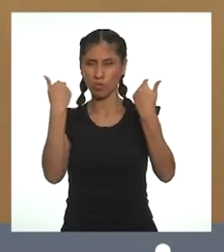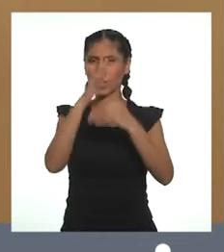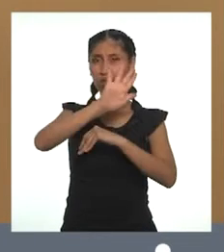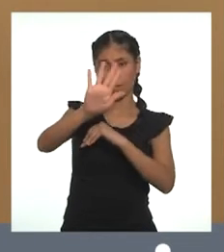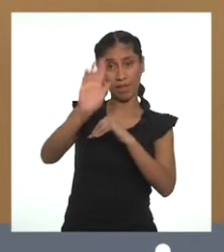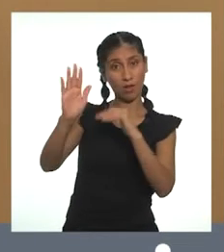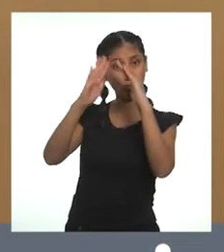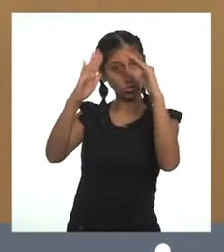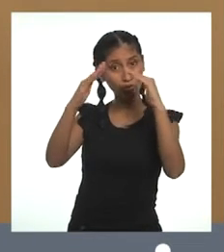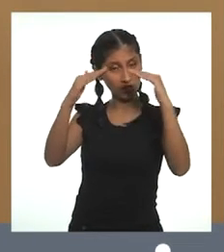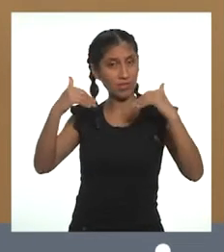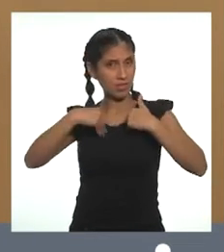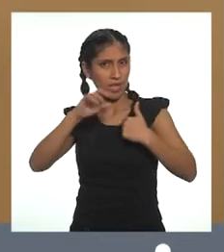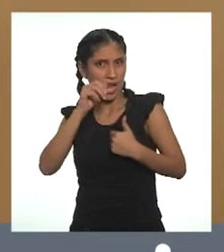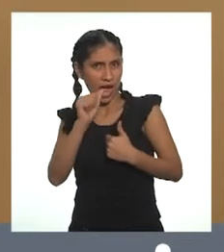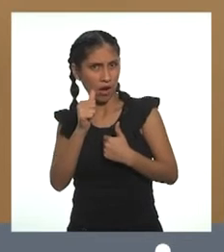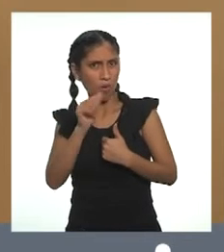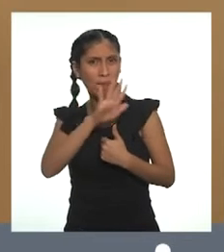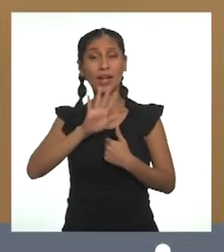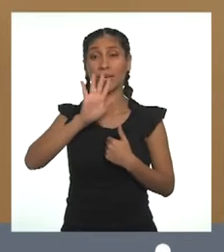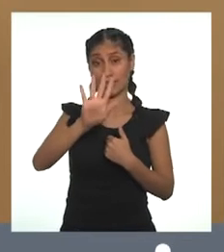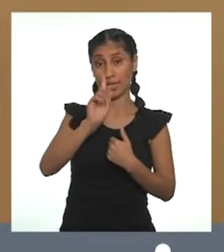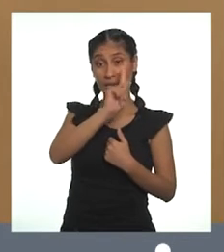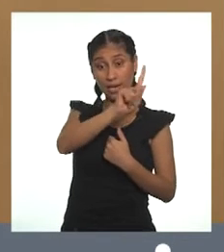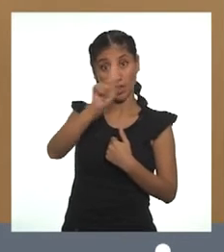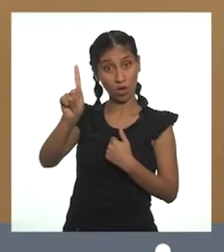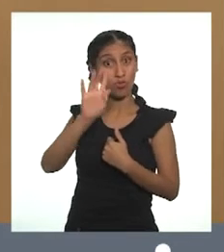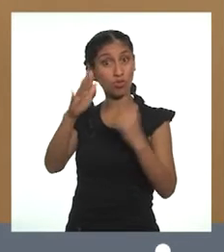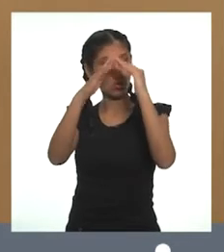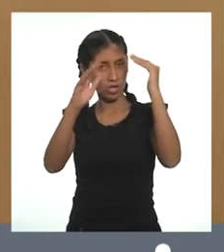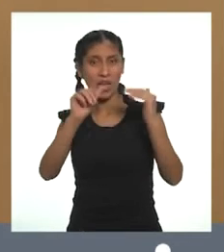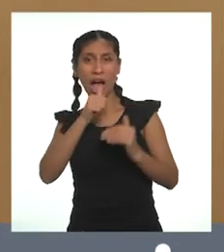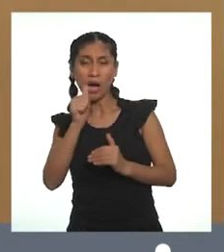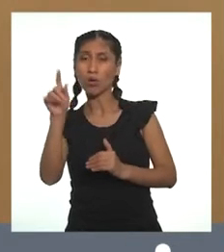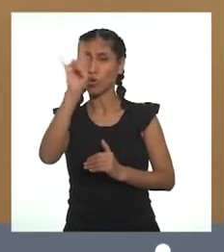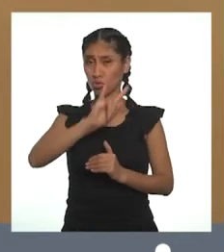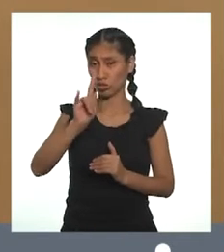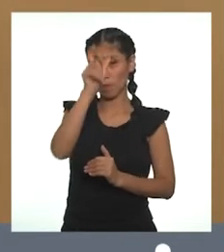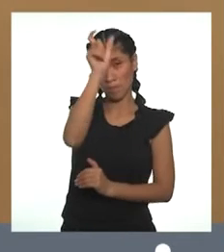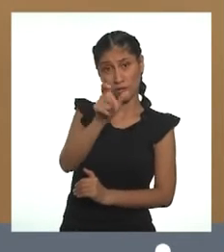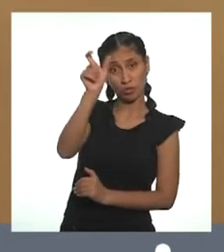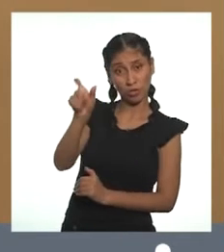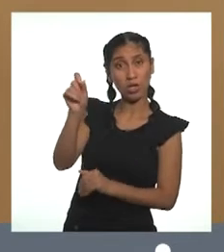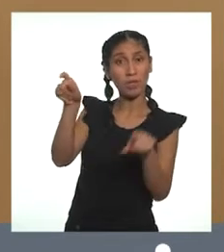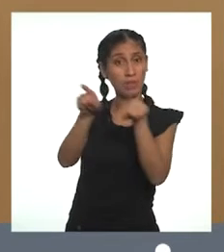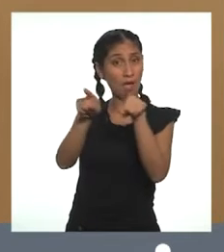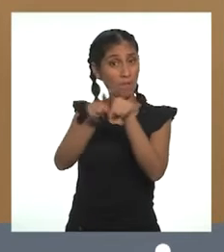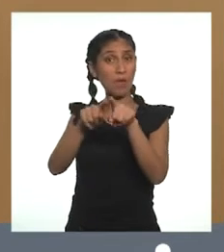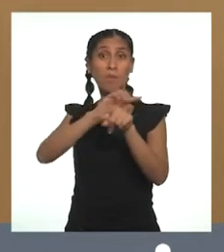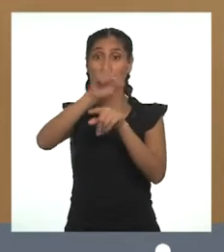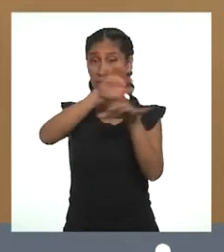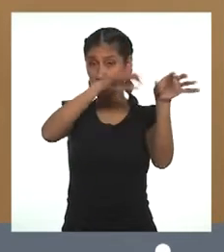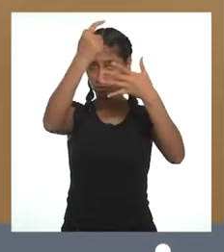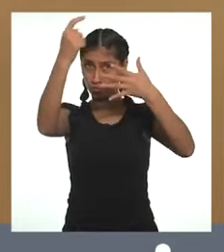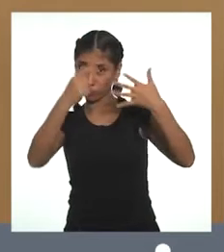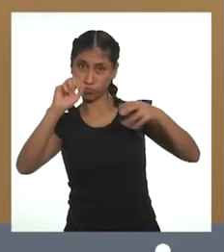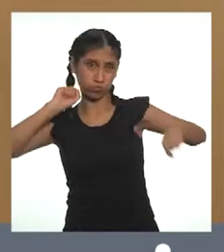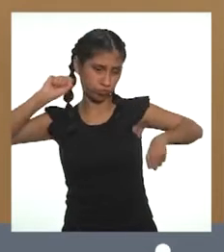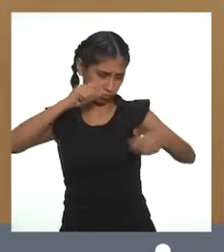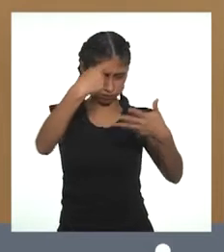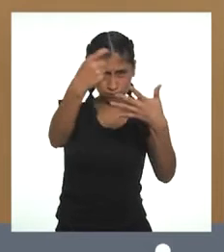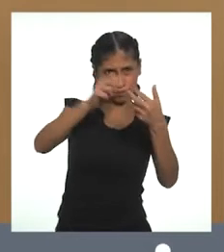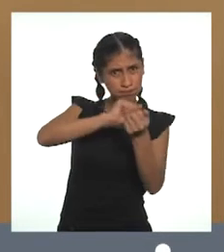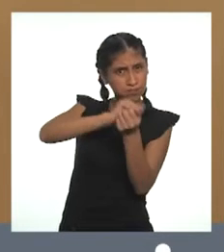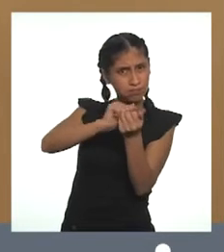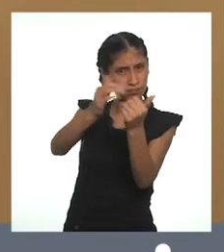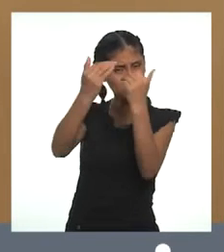accesible y asequible para el uso personal y doméstico. Sin embargo, no es sino hasta